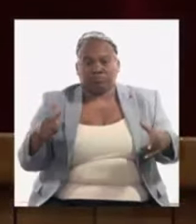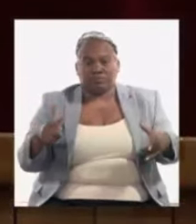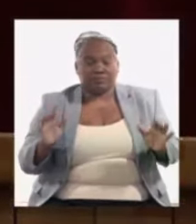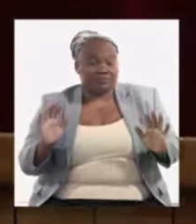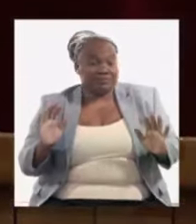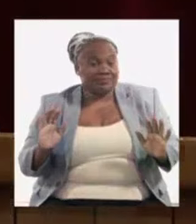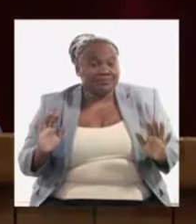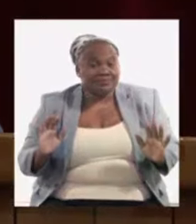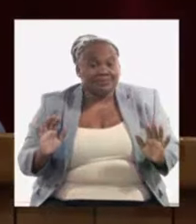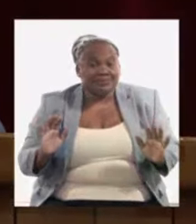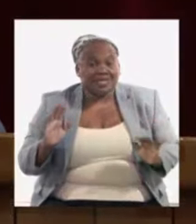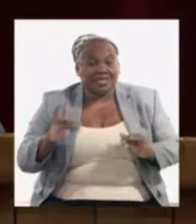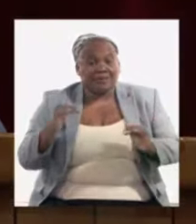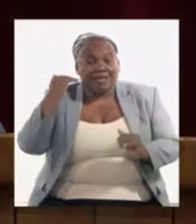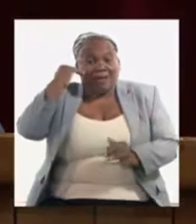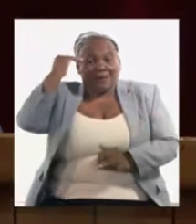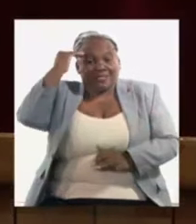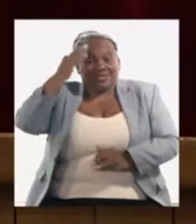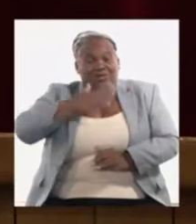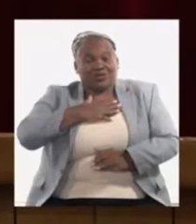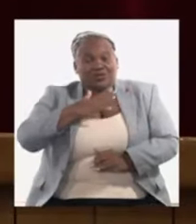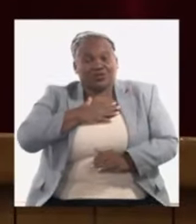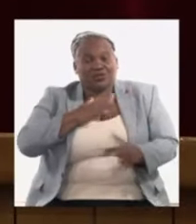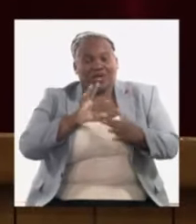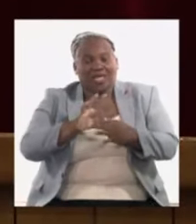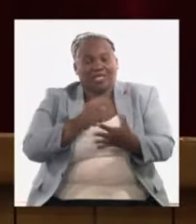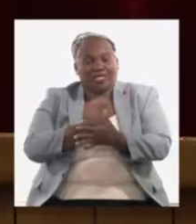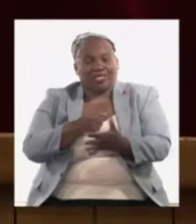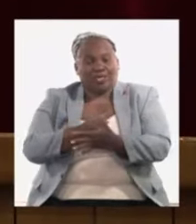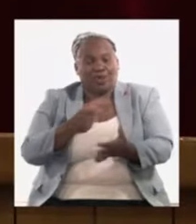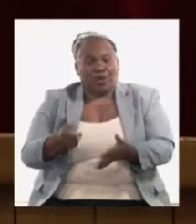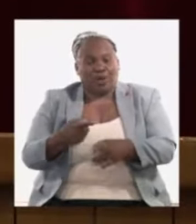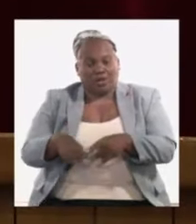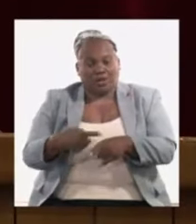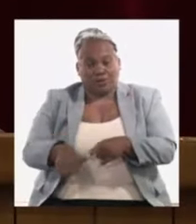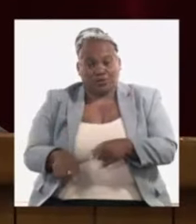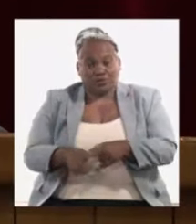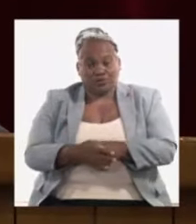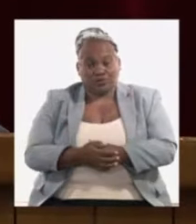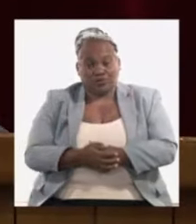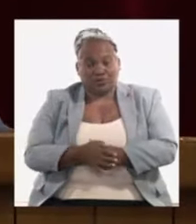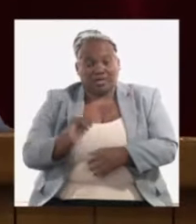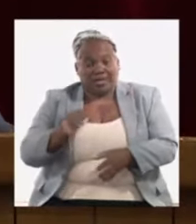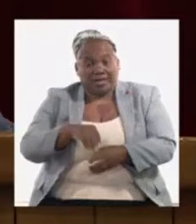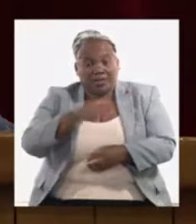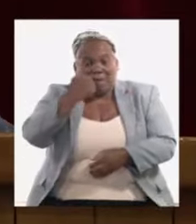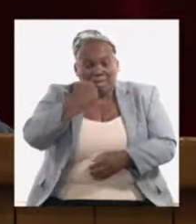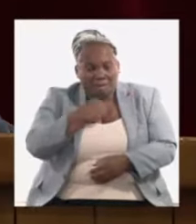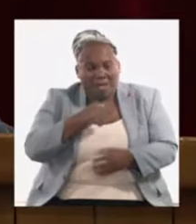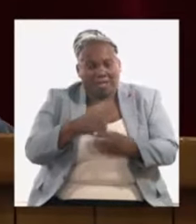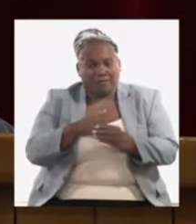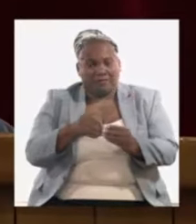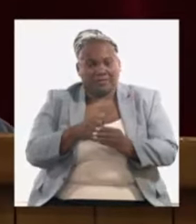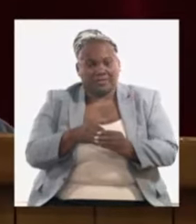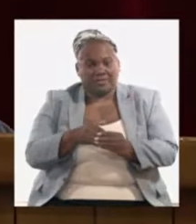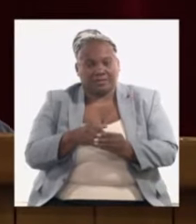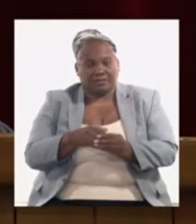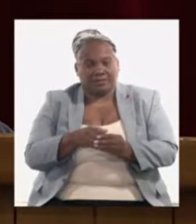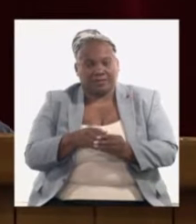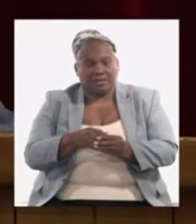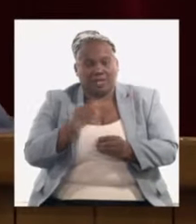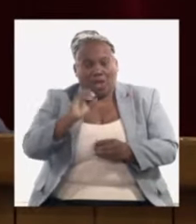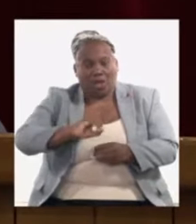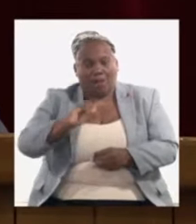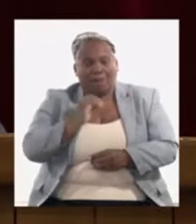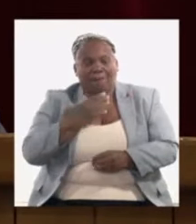en la capacidad que tengamos de gestionar mejor los recursos y en la capacidad que tengamos de tener más ingresos en divisas y en la capacidad que tengamos de ordenar mejor la